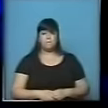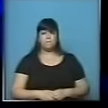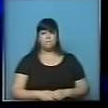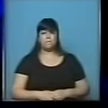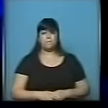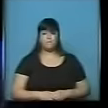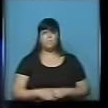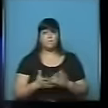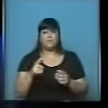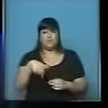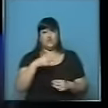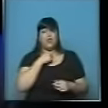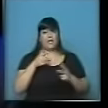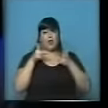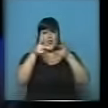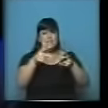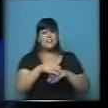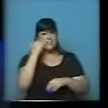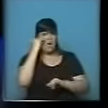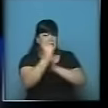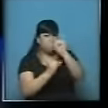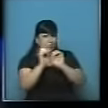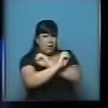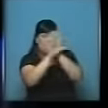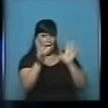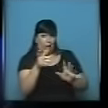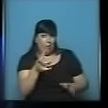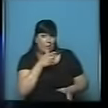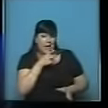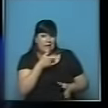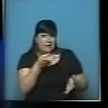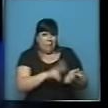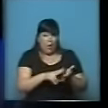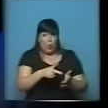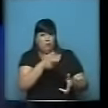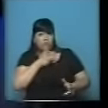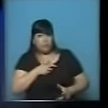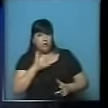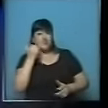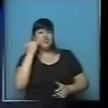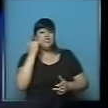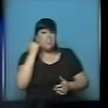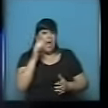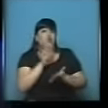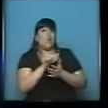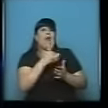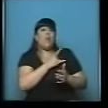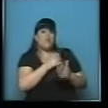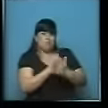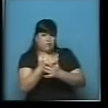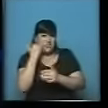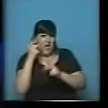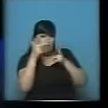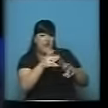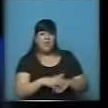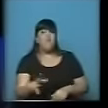Bueno, yo quiero decirte, ya te aclaré, se ve que no reprogramaste la pregunta, pero aclaré el tema de la universidad. Y la verdad que en la Argentina